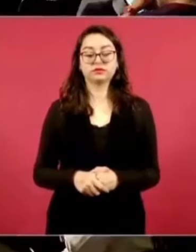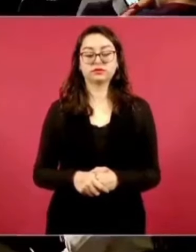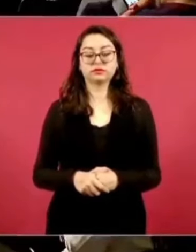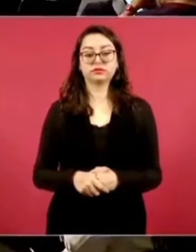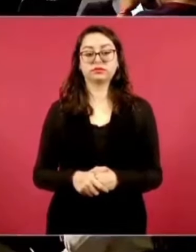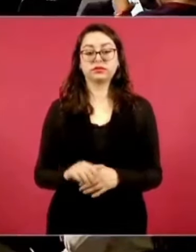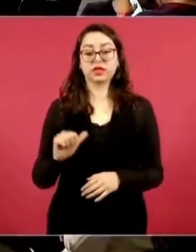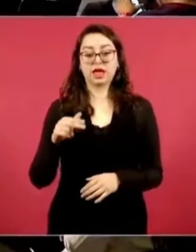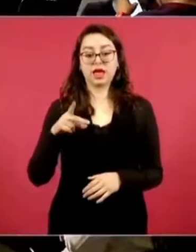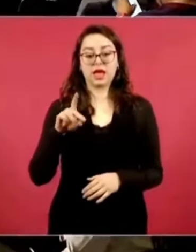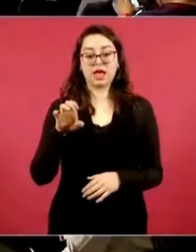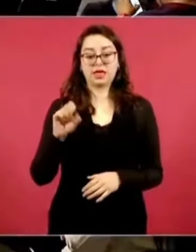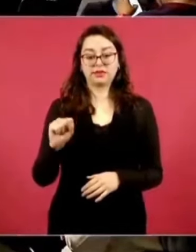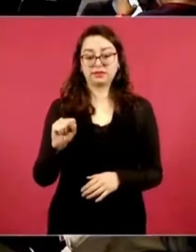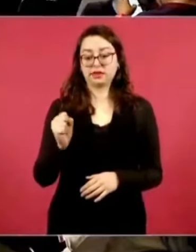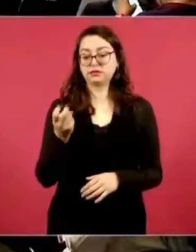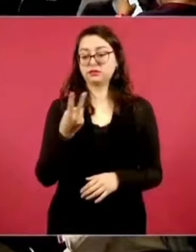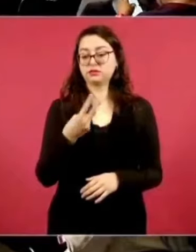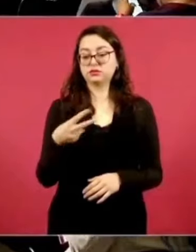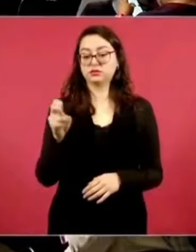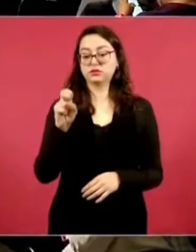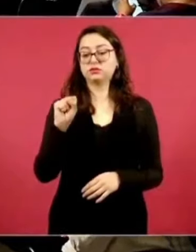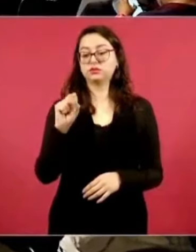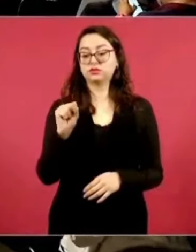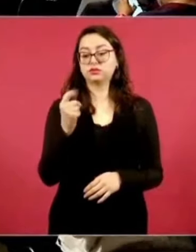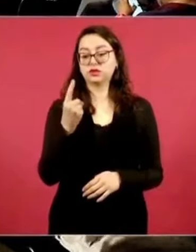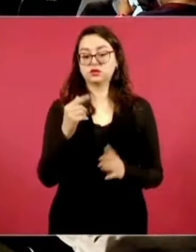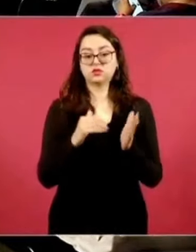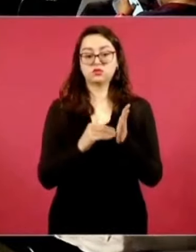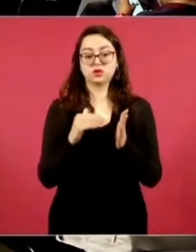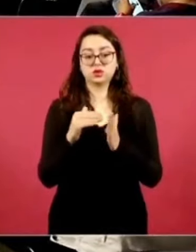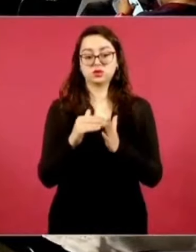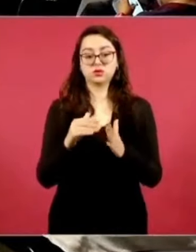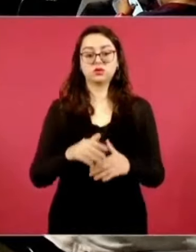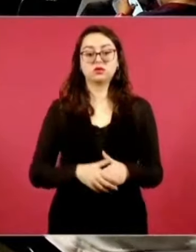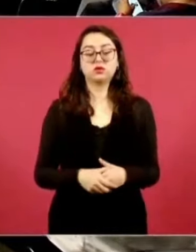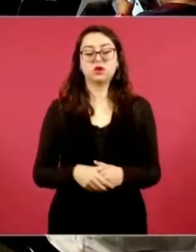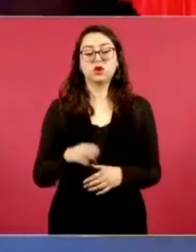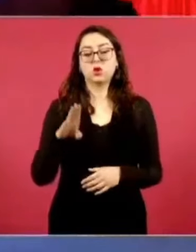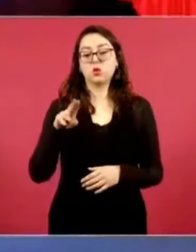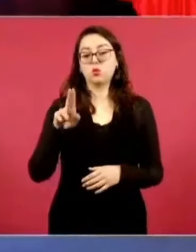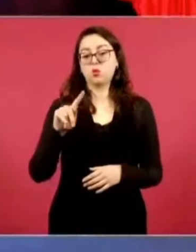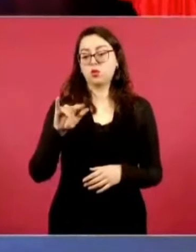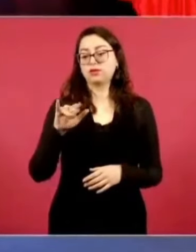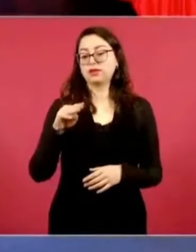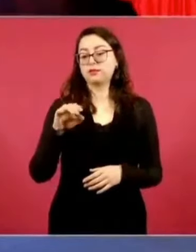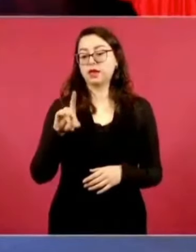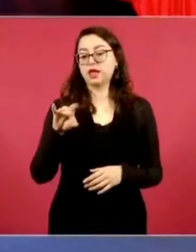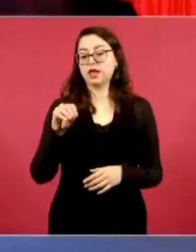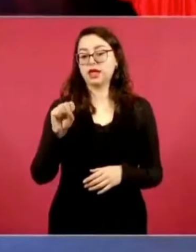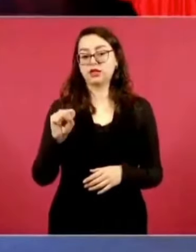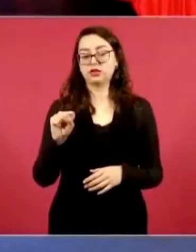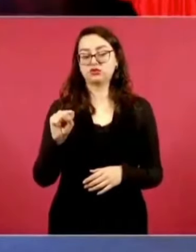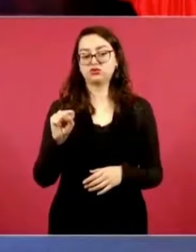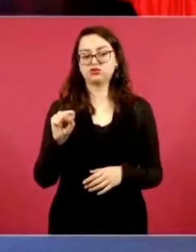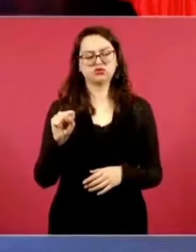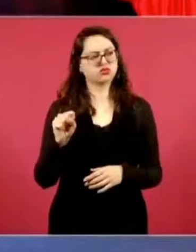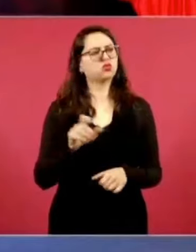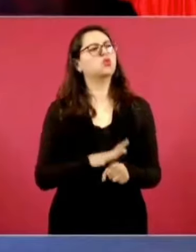Andes, doscientos sesenta y un millones. Multimedios, ¿cuál es esa?